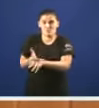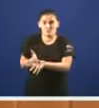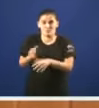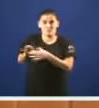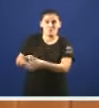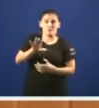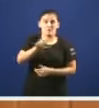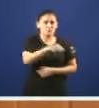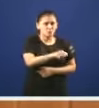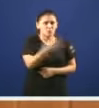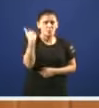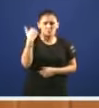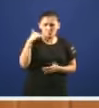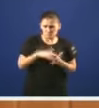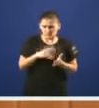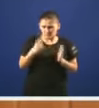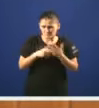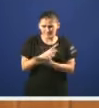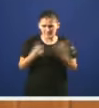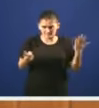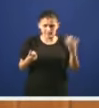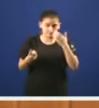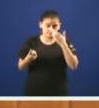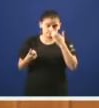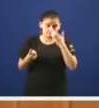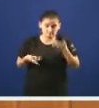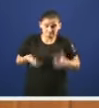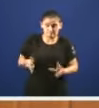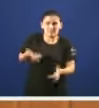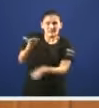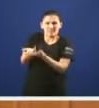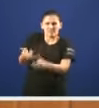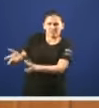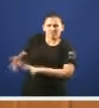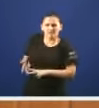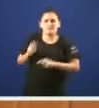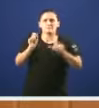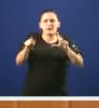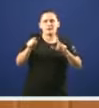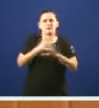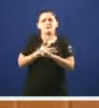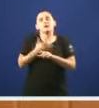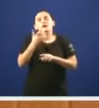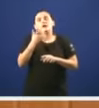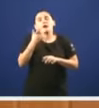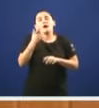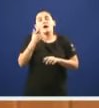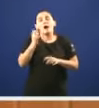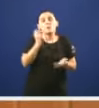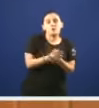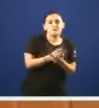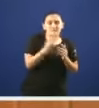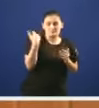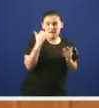habilitaba en 2016 o incremento do número de licencias das máquinas de apostas pasando de 2.000 a 3